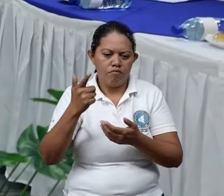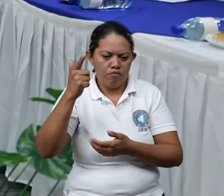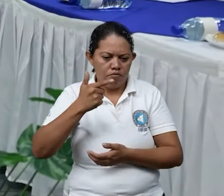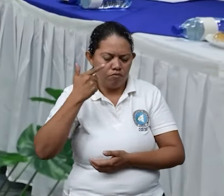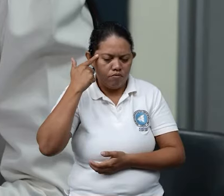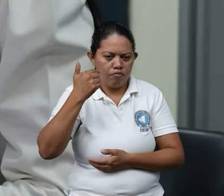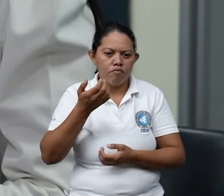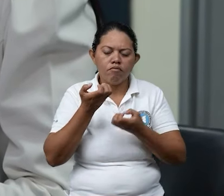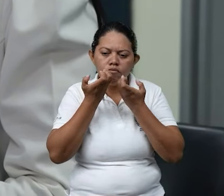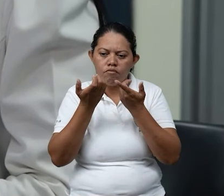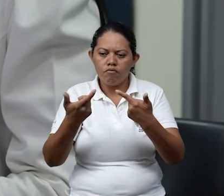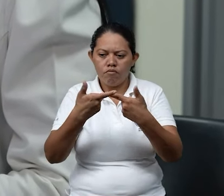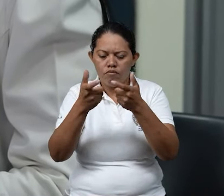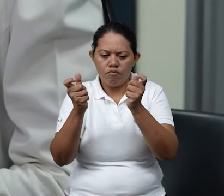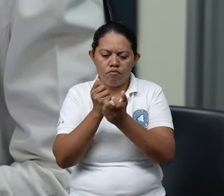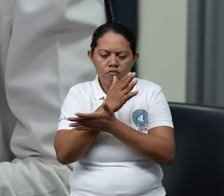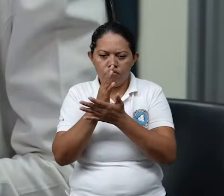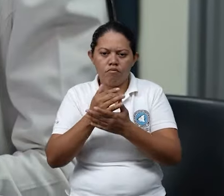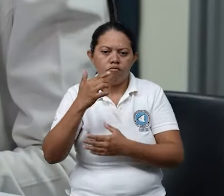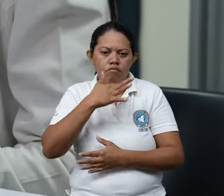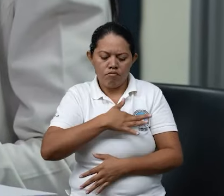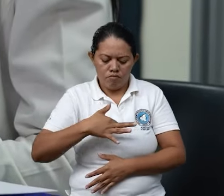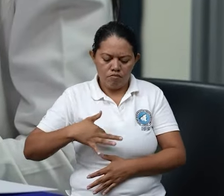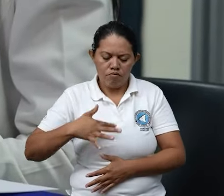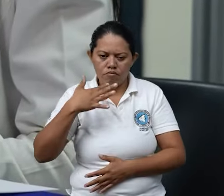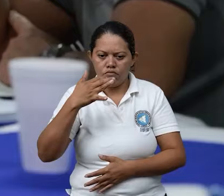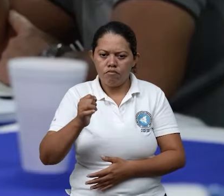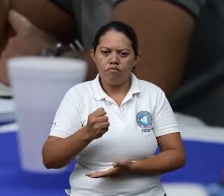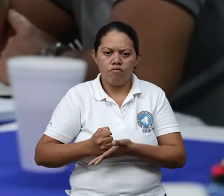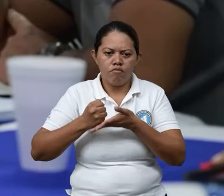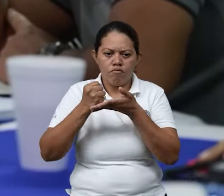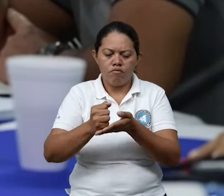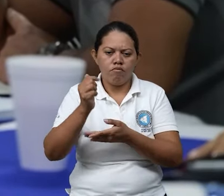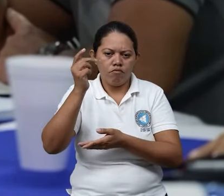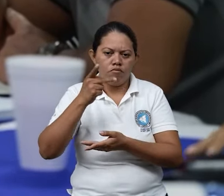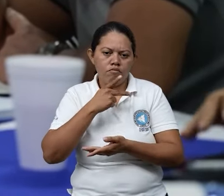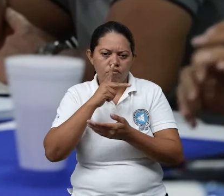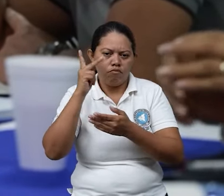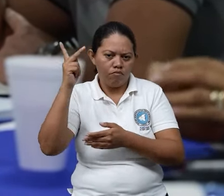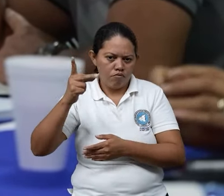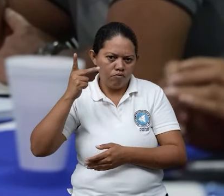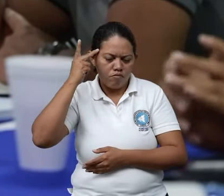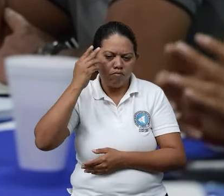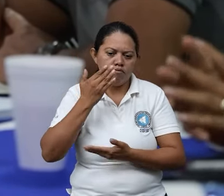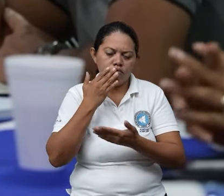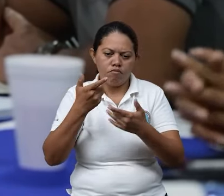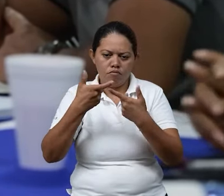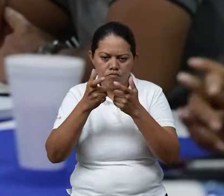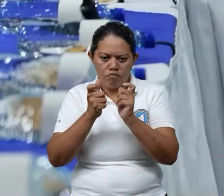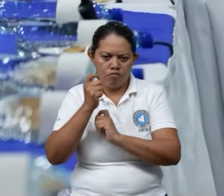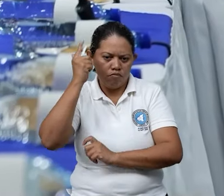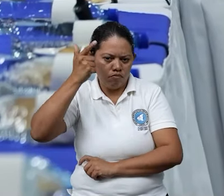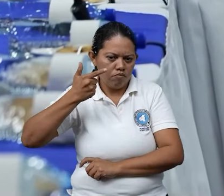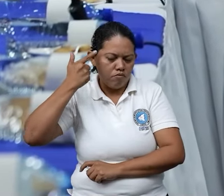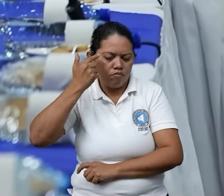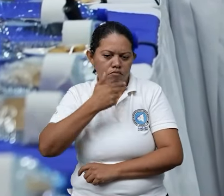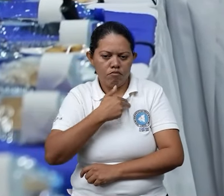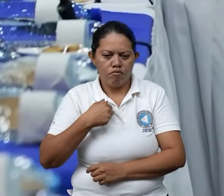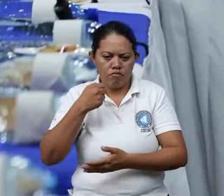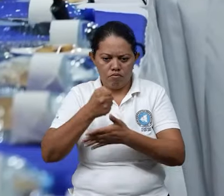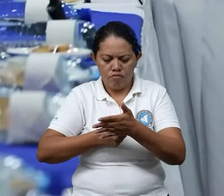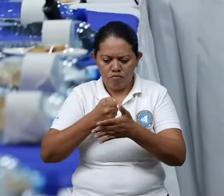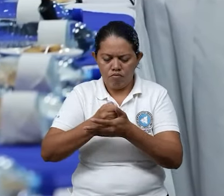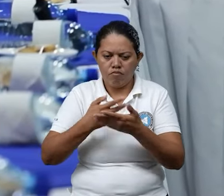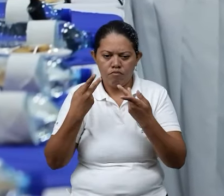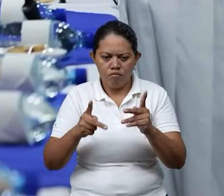Durante el encuentro, la delegación China reconoció la voluntad política del gobierno de Nicaragua y los esfuerzos que realiza